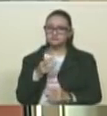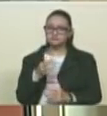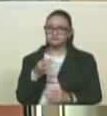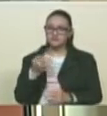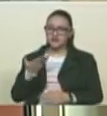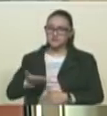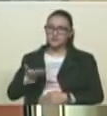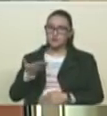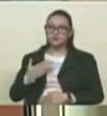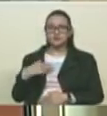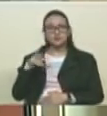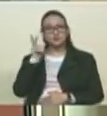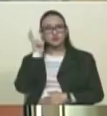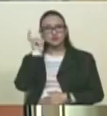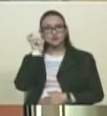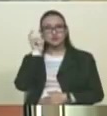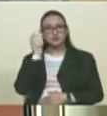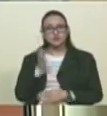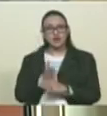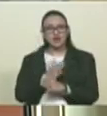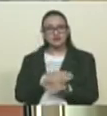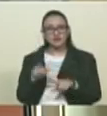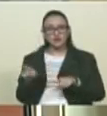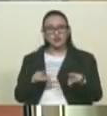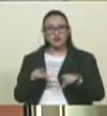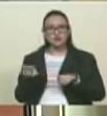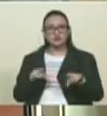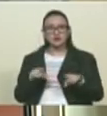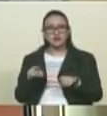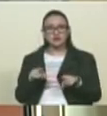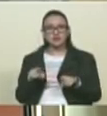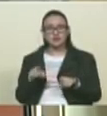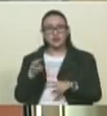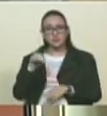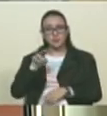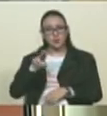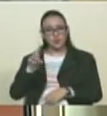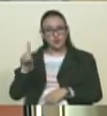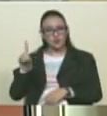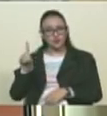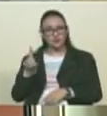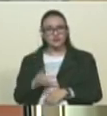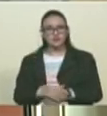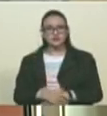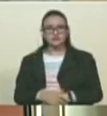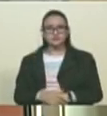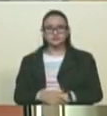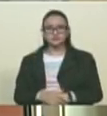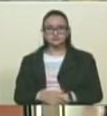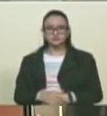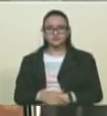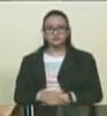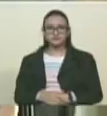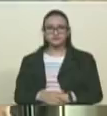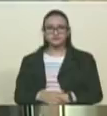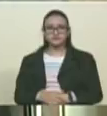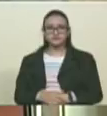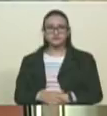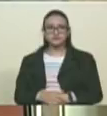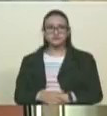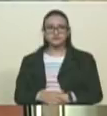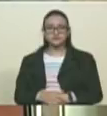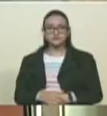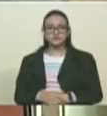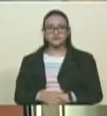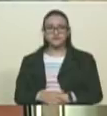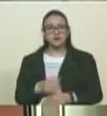escuchado del anterior coordinador de la mesa de la Unidad Democrática, Jesús Chubo Torrealba, donde desnuda,